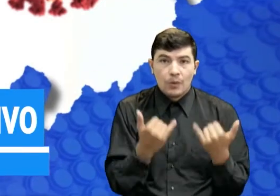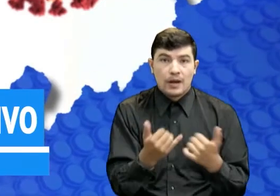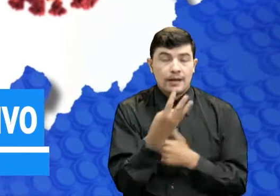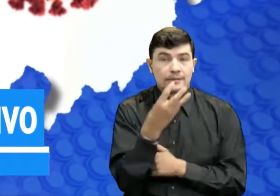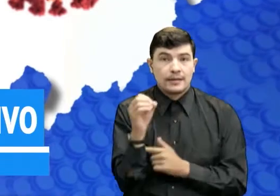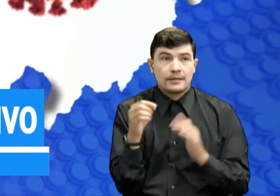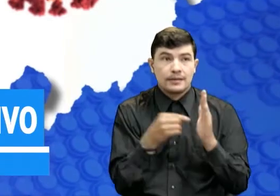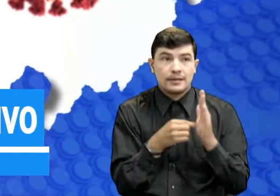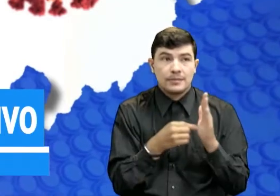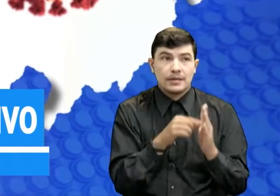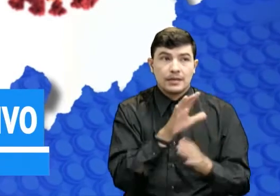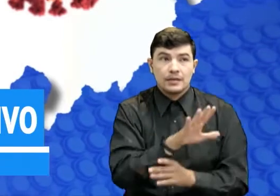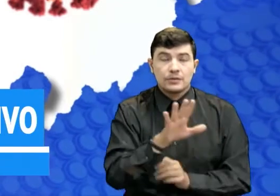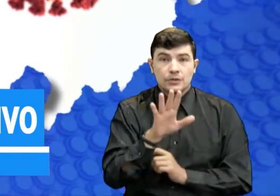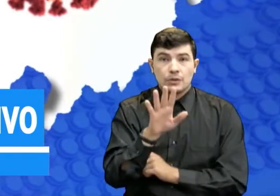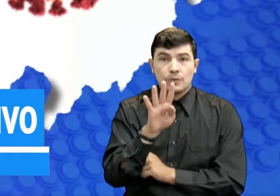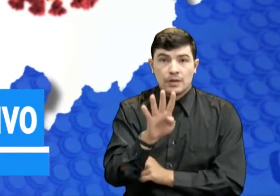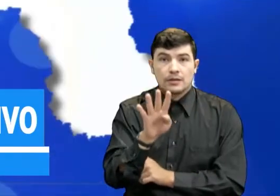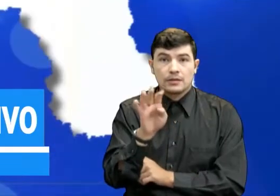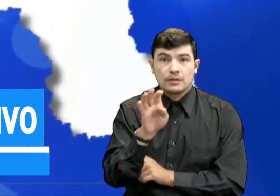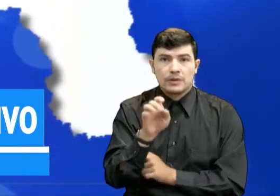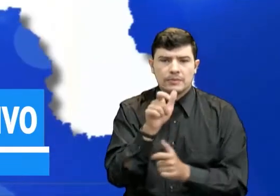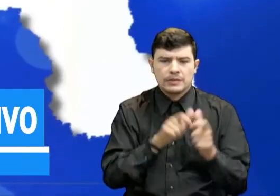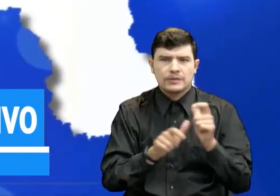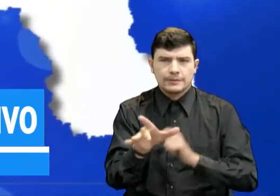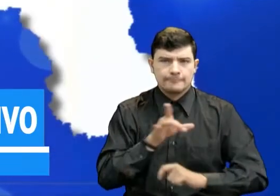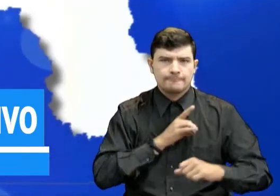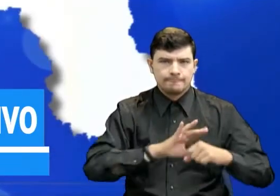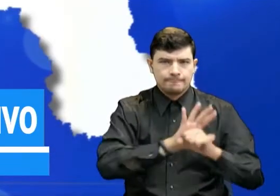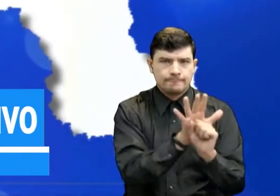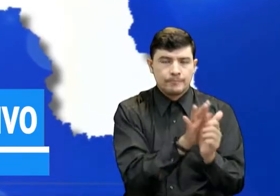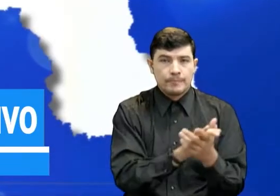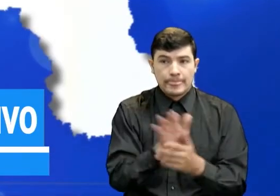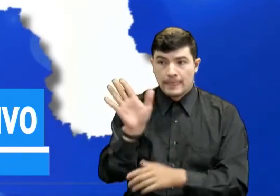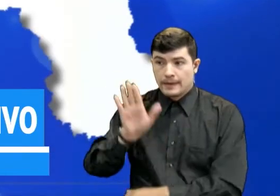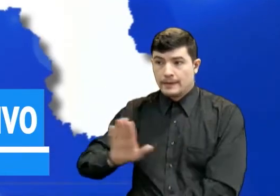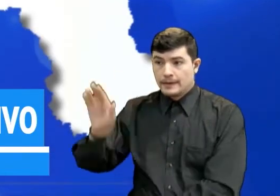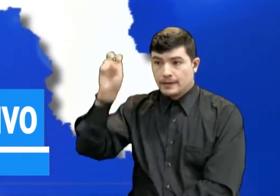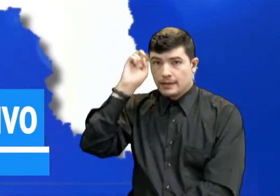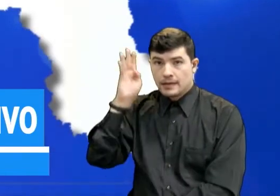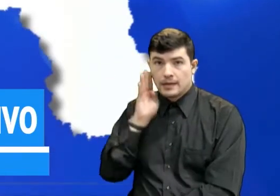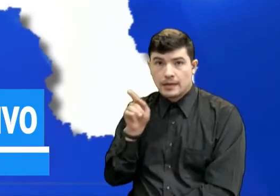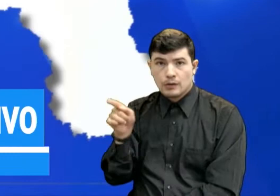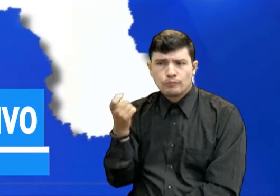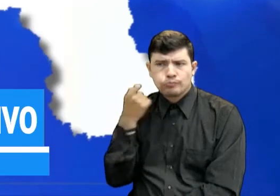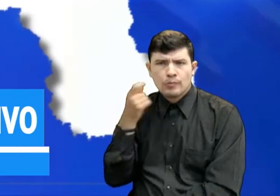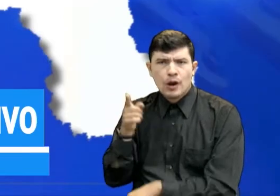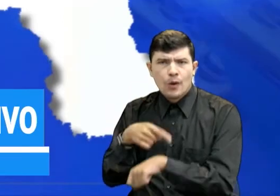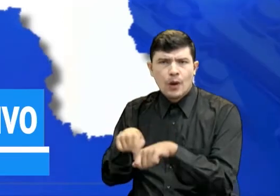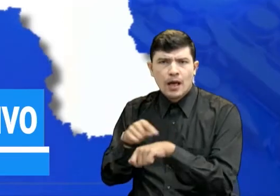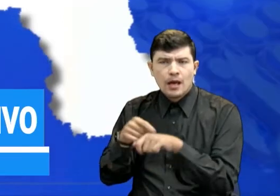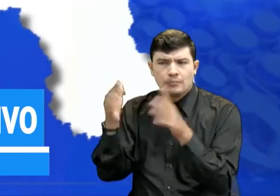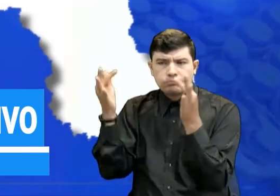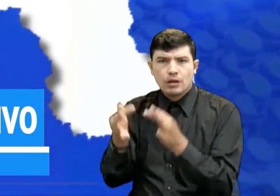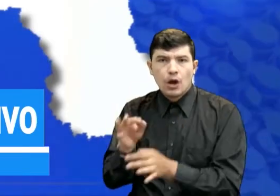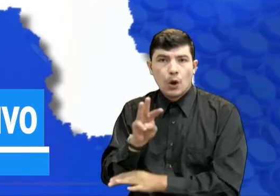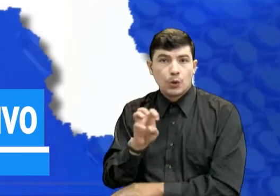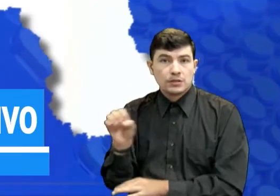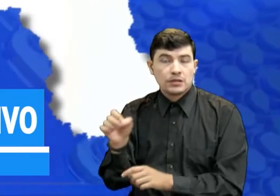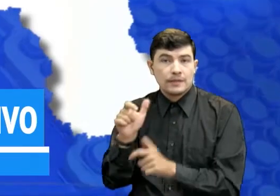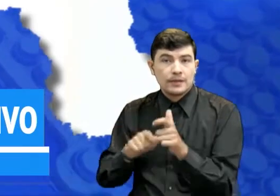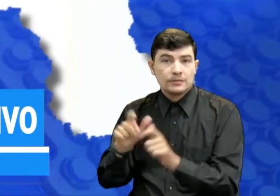,549 casos confirmados. Por su parte, en norte de Santander el reporte de casos en las últimas horas fue de 80,